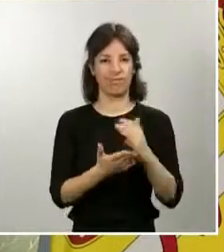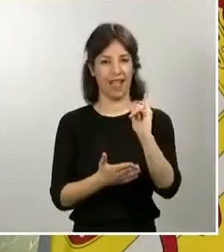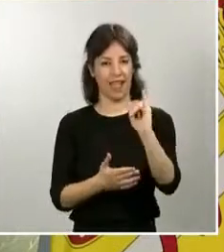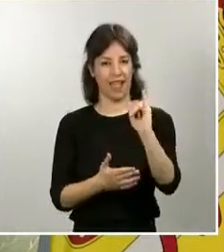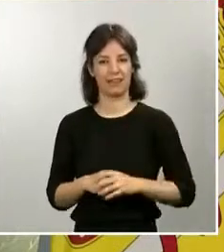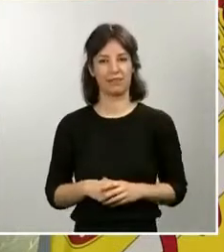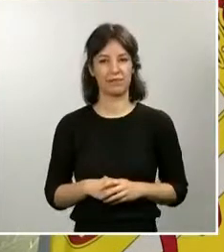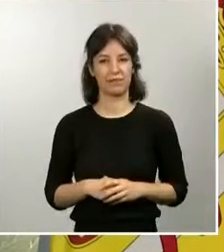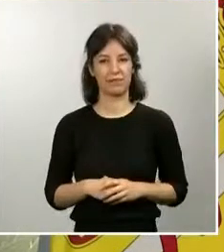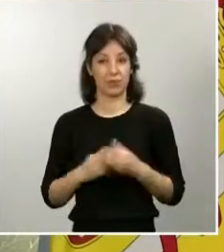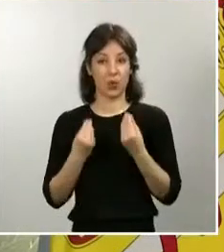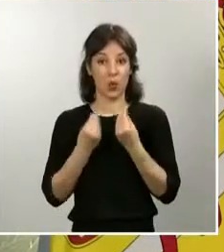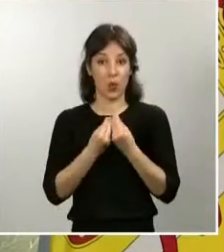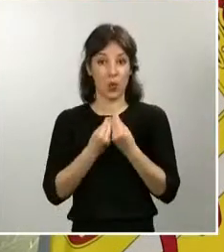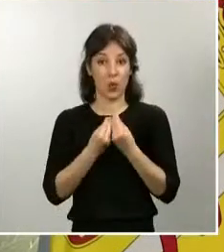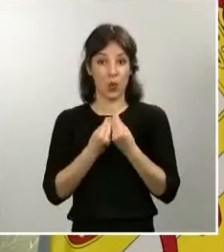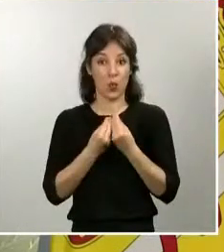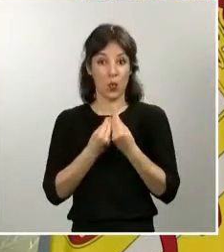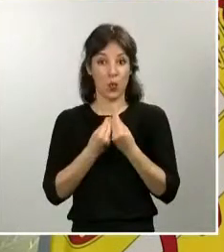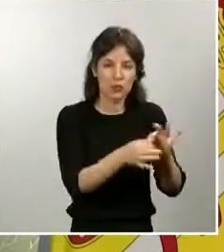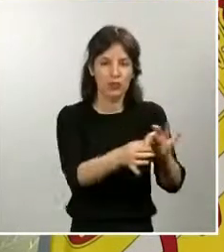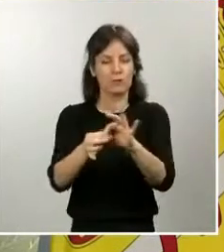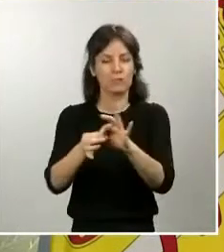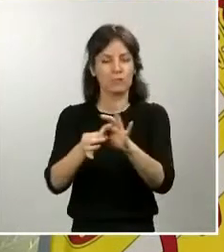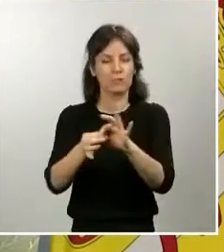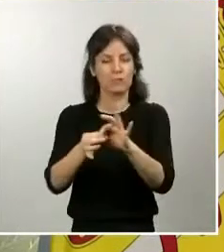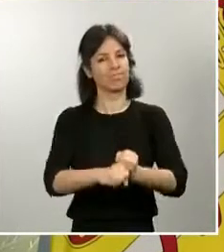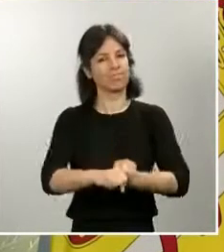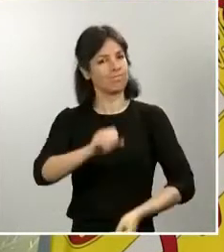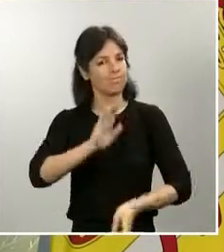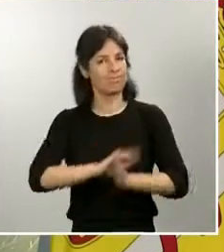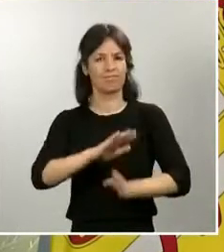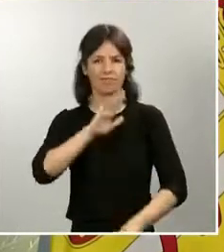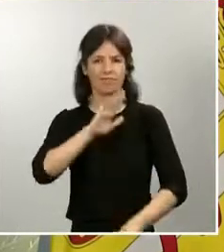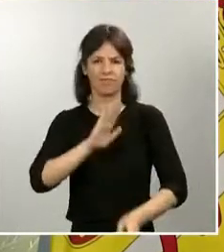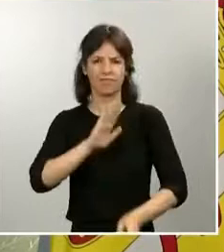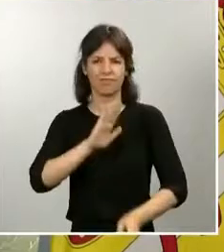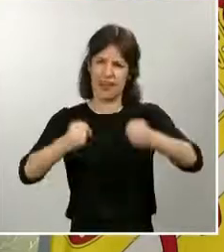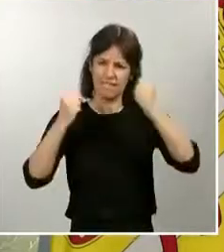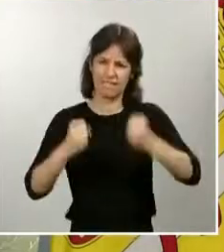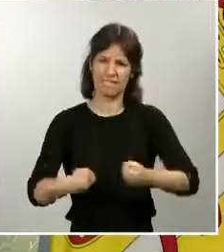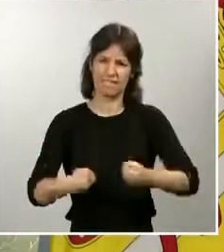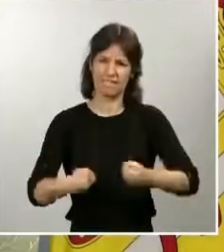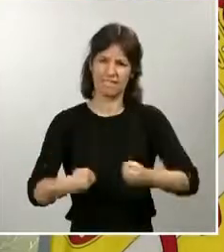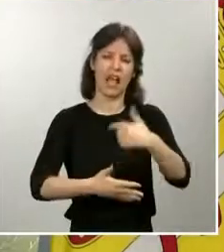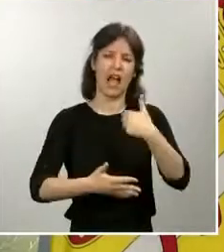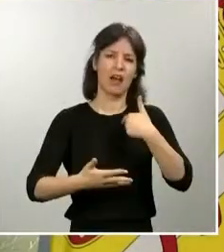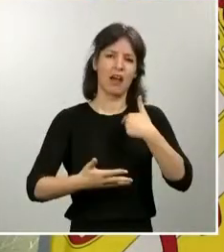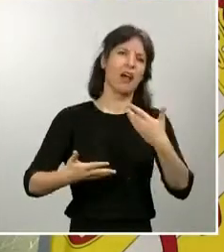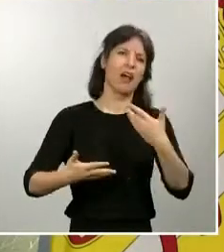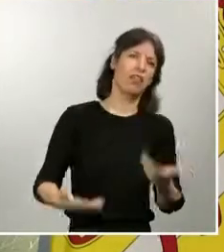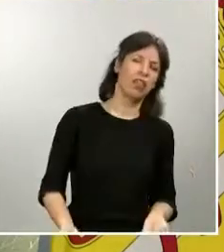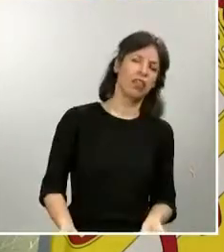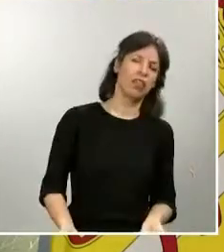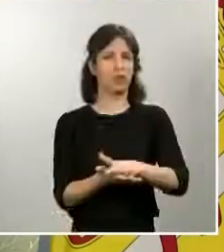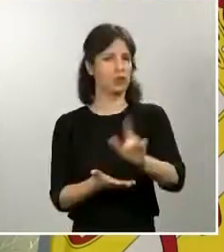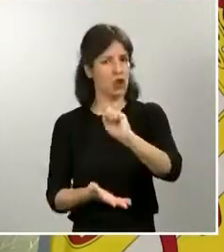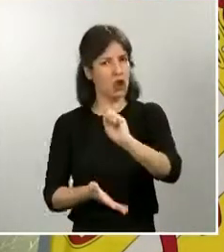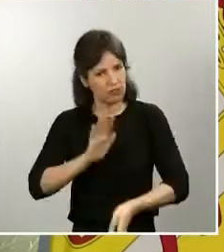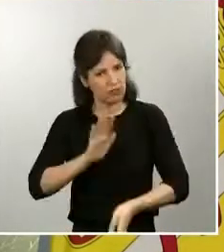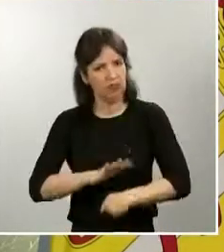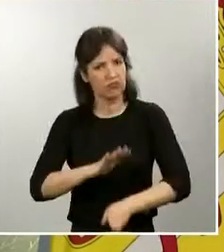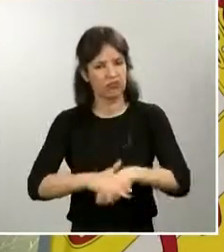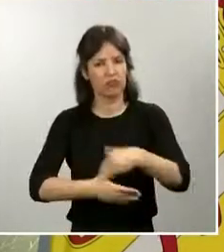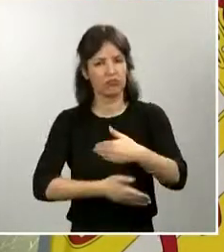continuar trabajando con el mismo empeño. No es el momento de bajar la guardia. Durante estos 26